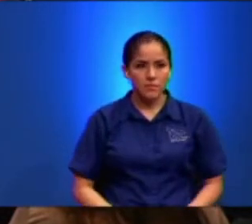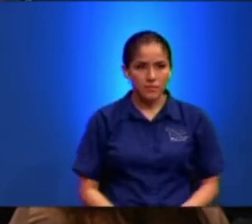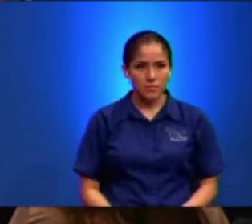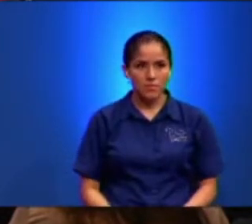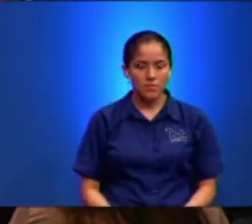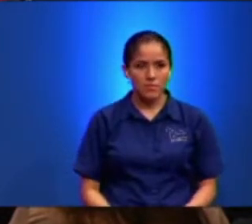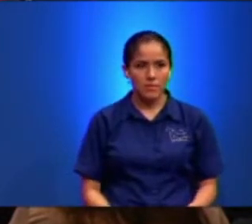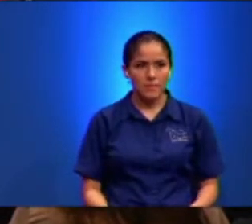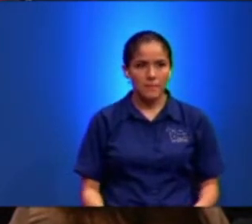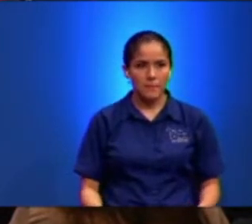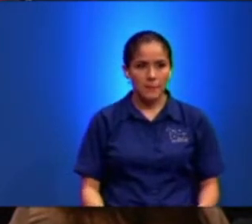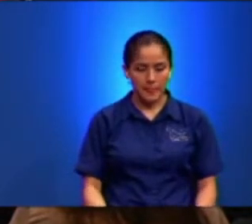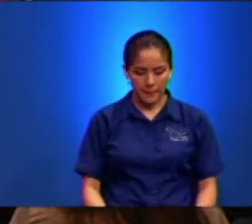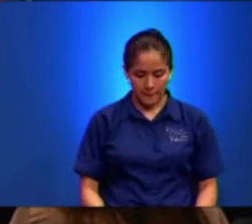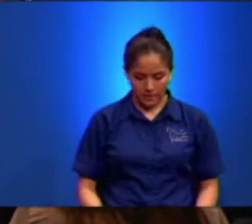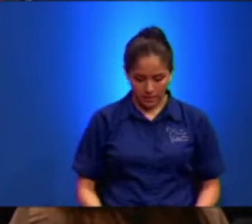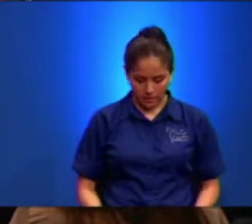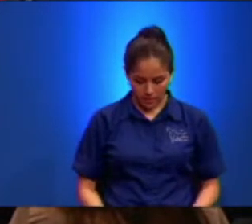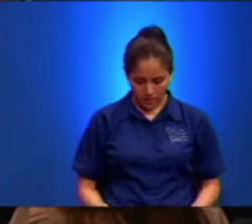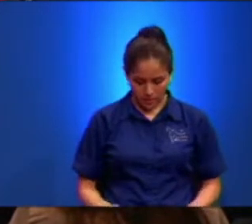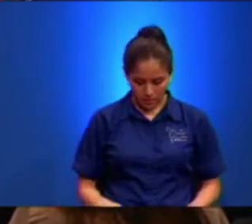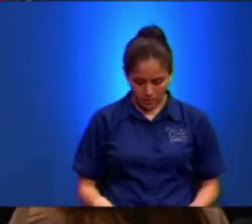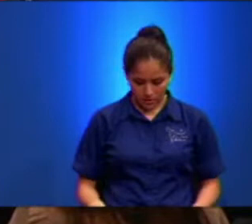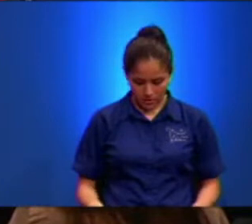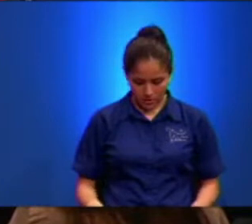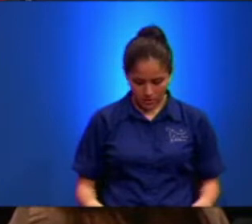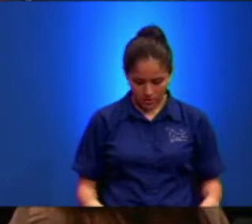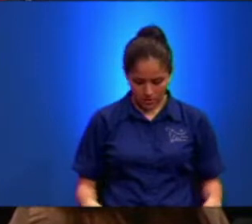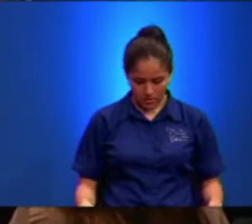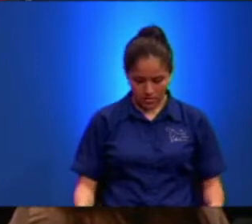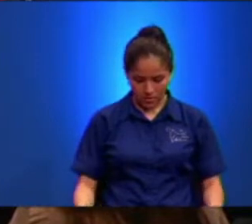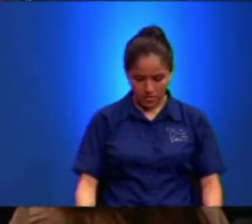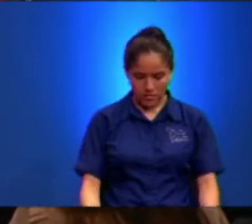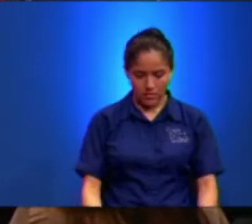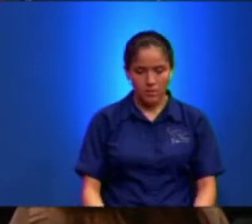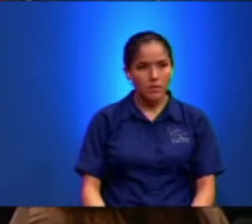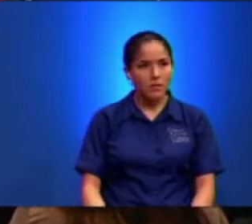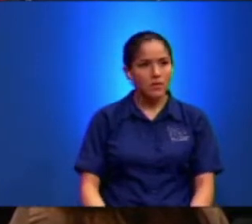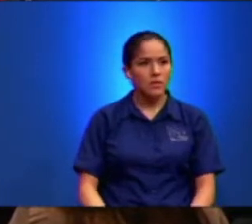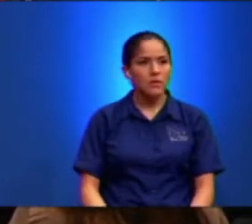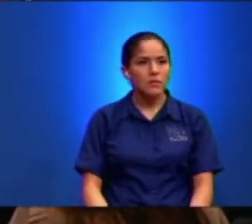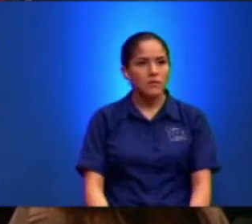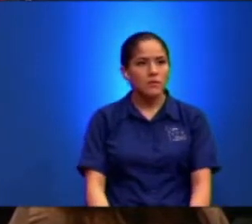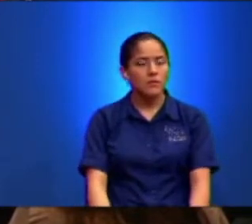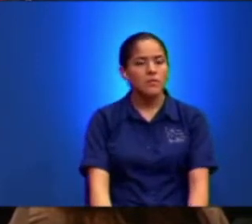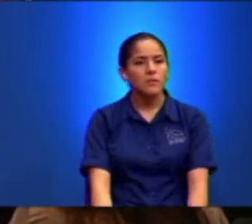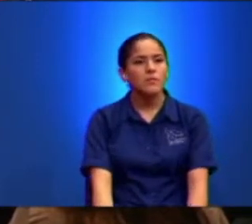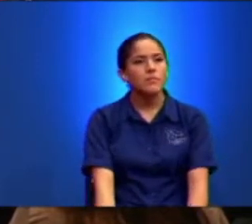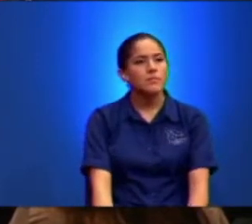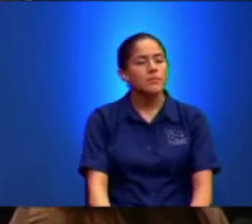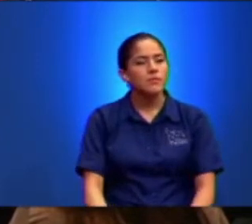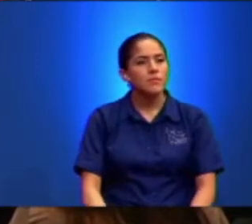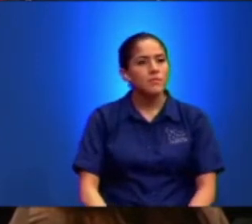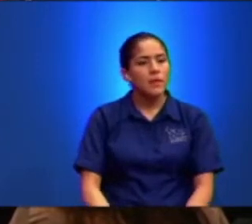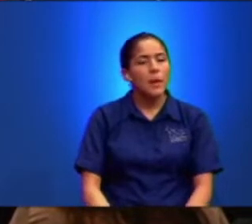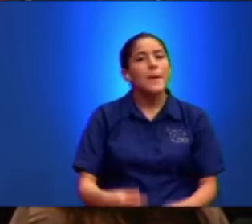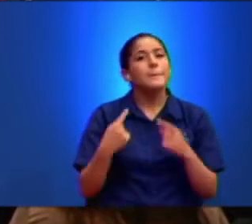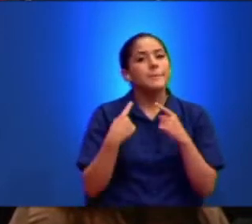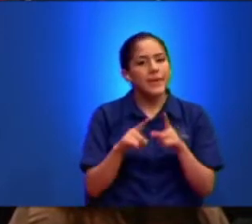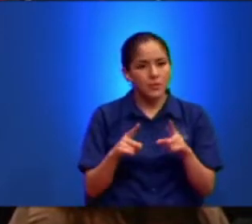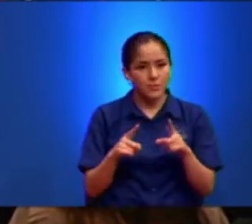Amén Bueno Si Tienen Razón De Cada Una De Las Cosas Que Ustedes Acaban De Decir Podemos Sacar Un Mensaje Francamente Pero